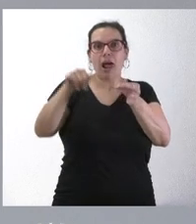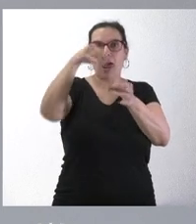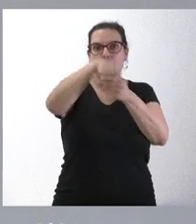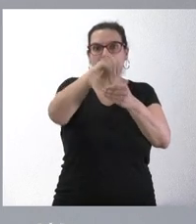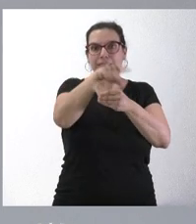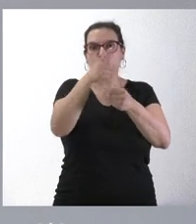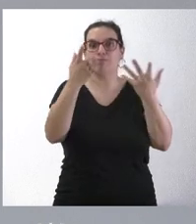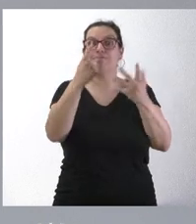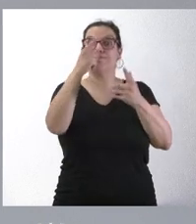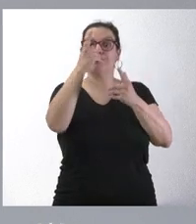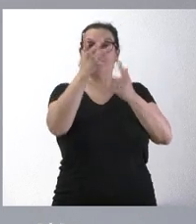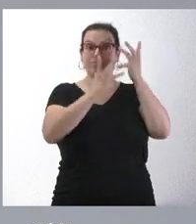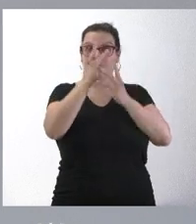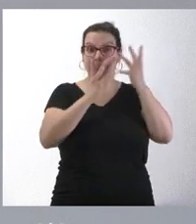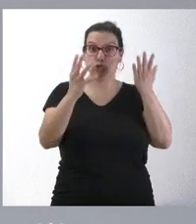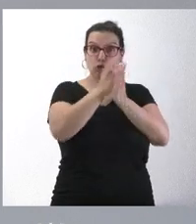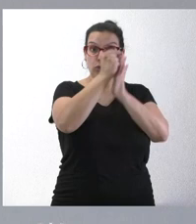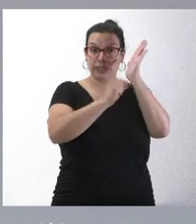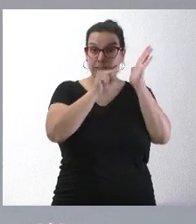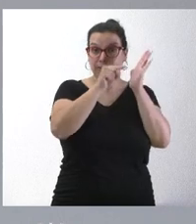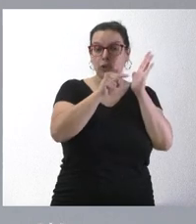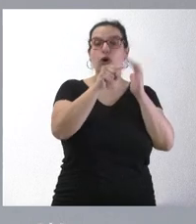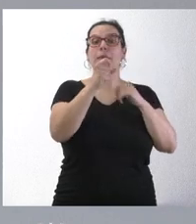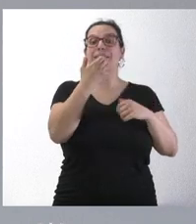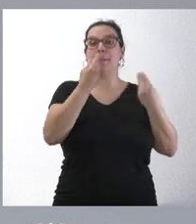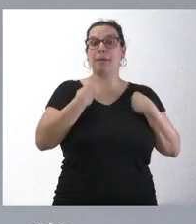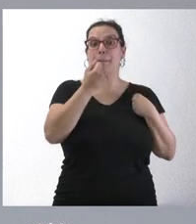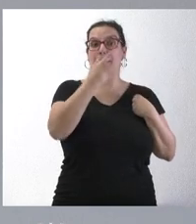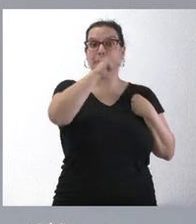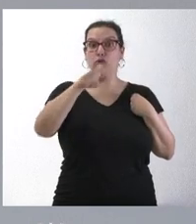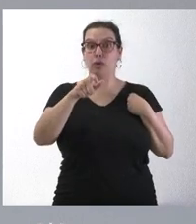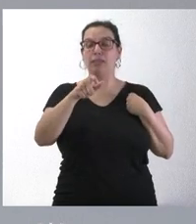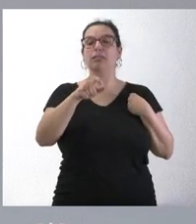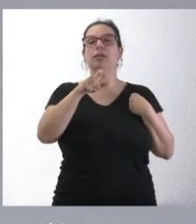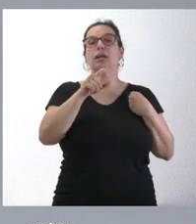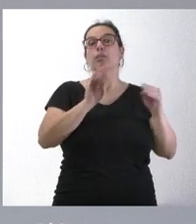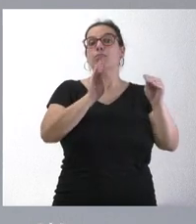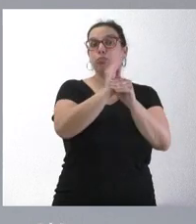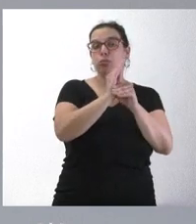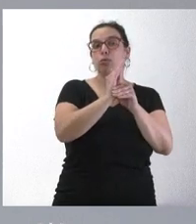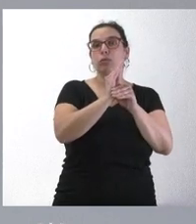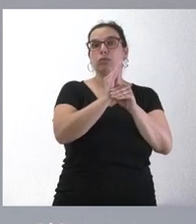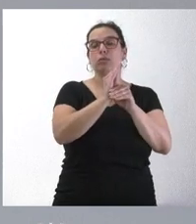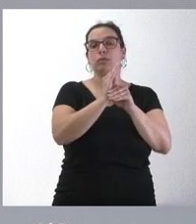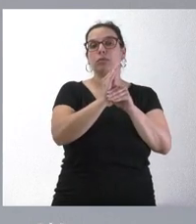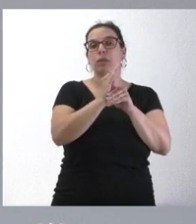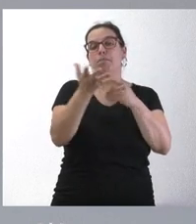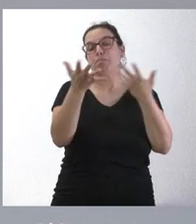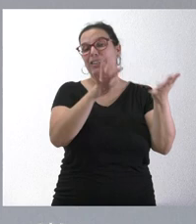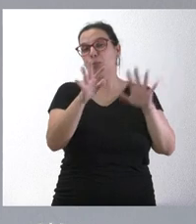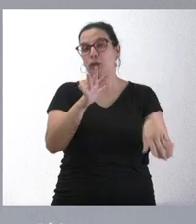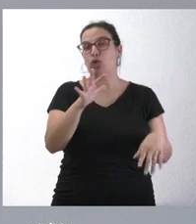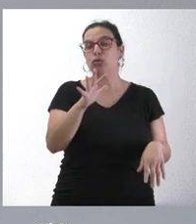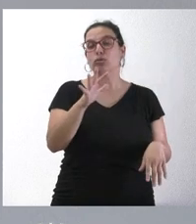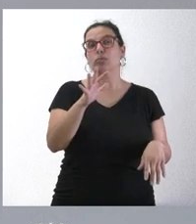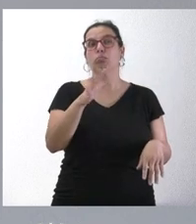cada municipio, estos municipios de 1.000 habitantes recibirán, para que se hagan una idea, una cuantía que gira en torno a